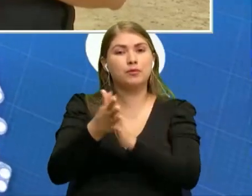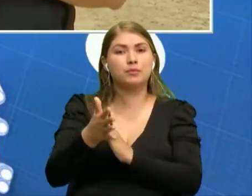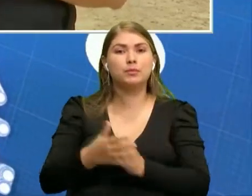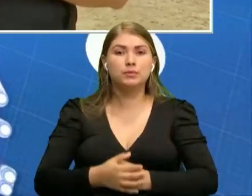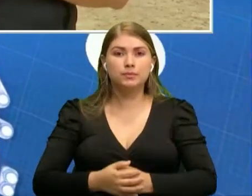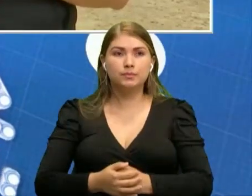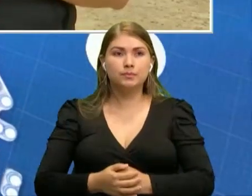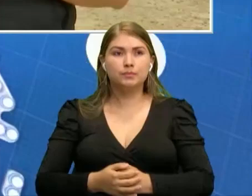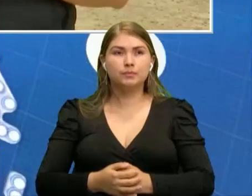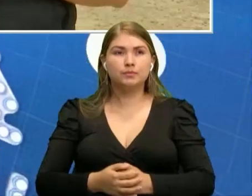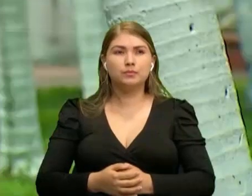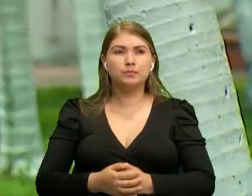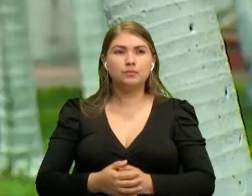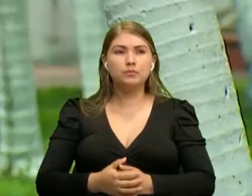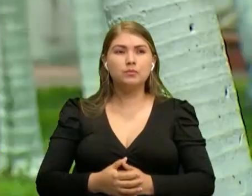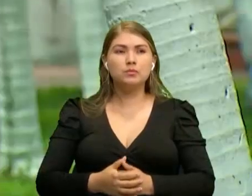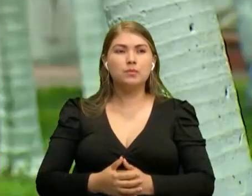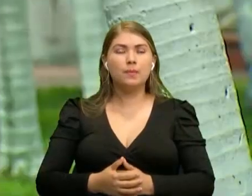informando. ¡Gracias!